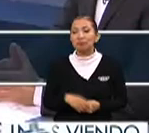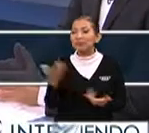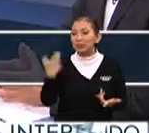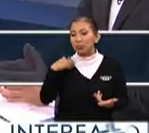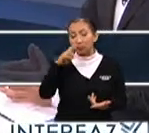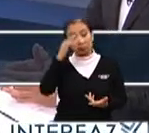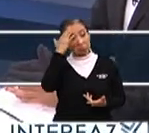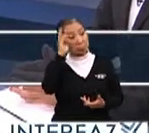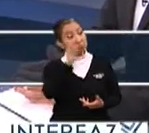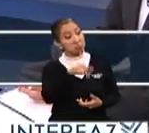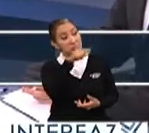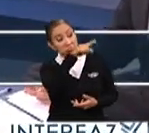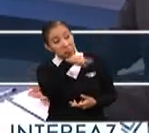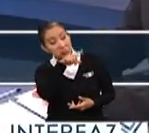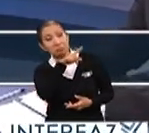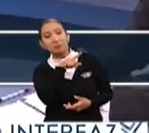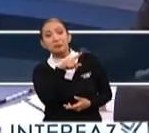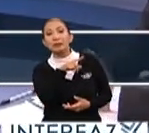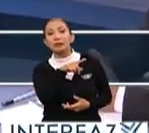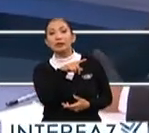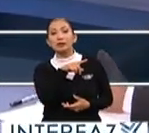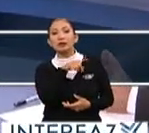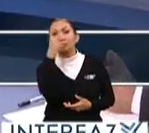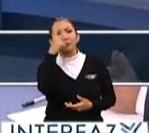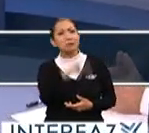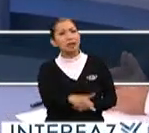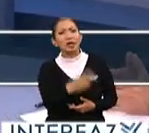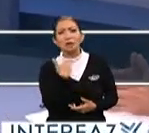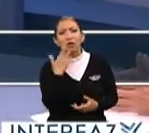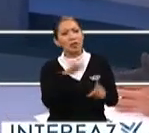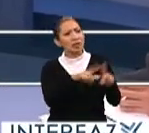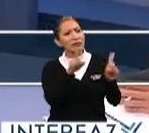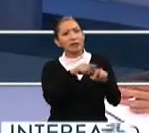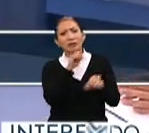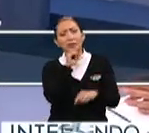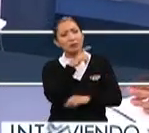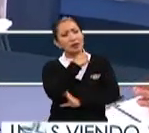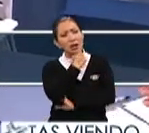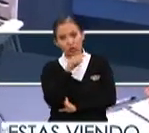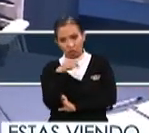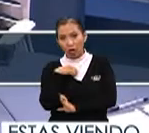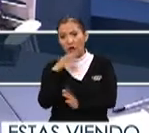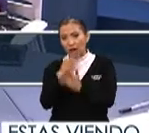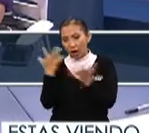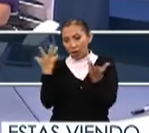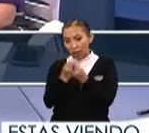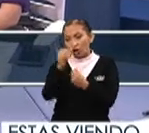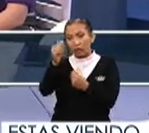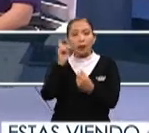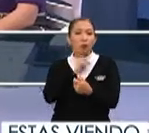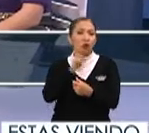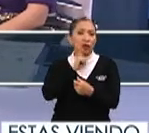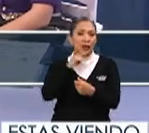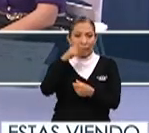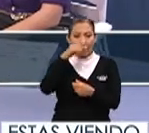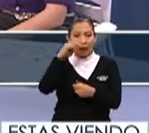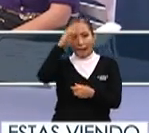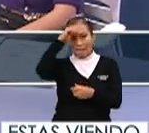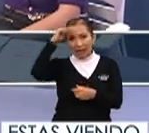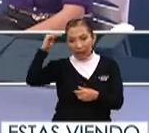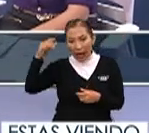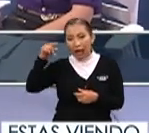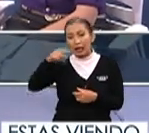reconocieron que México es muy diverso estuve también en compañía de otra chica que es de Mexicali